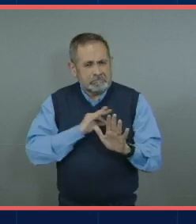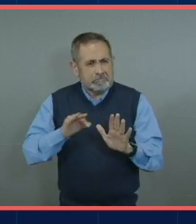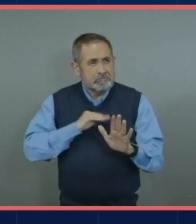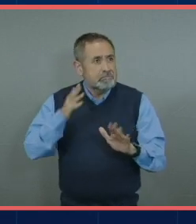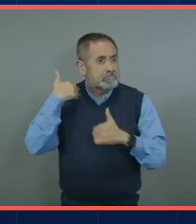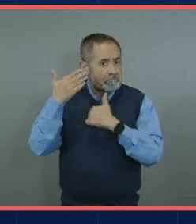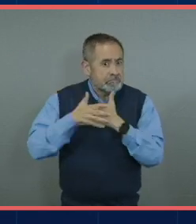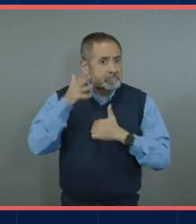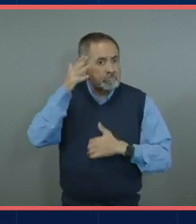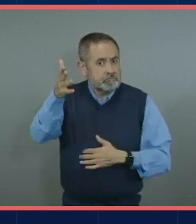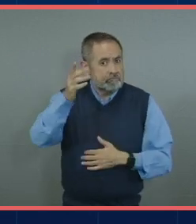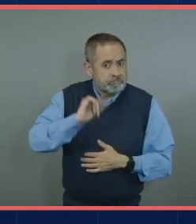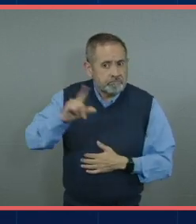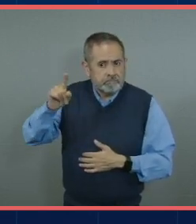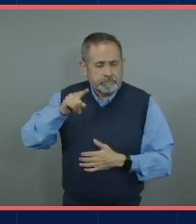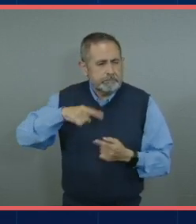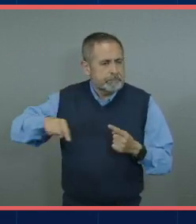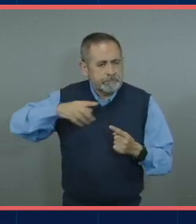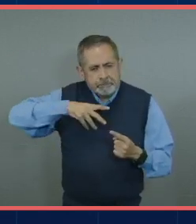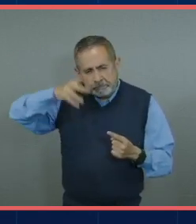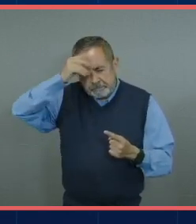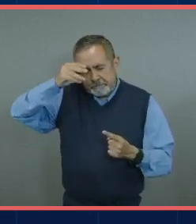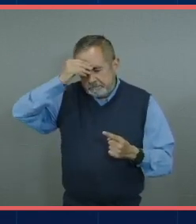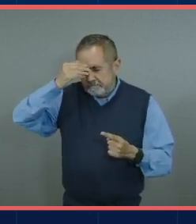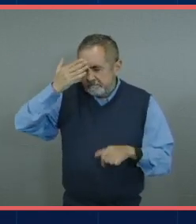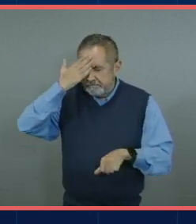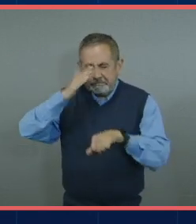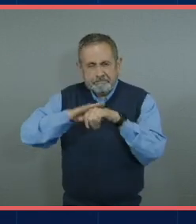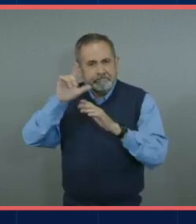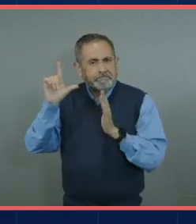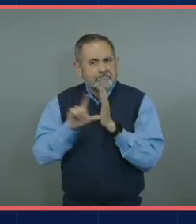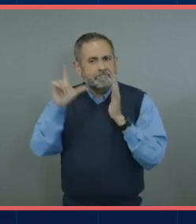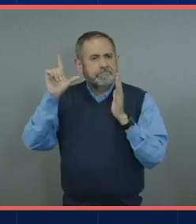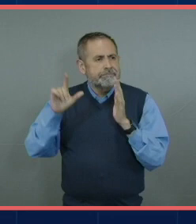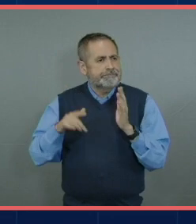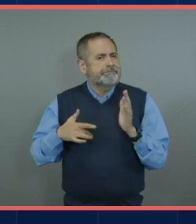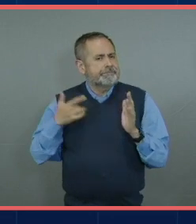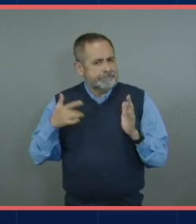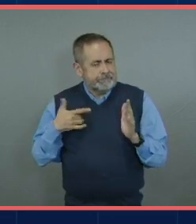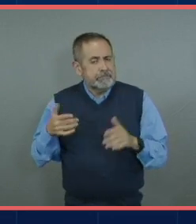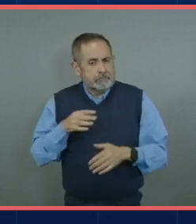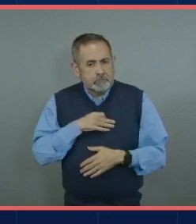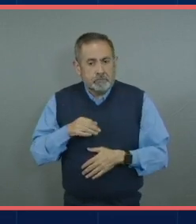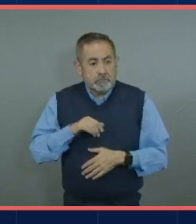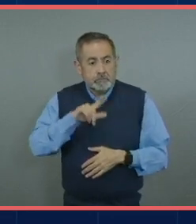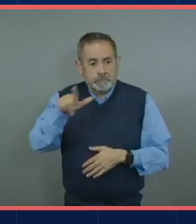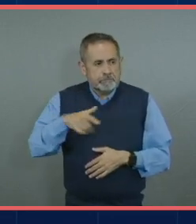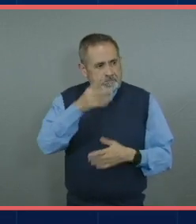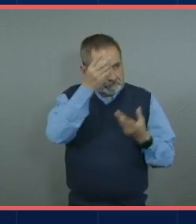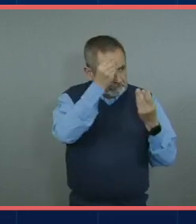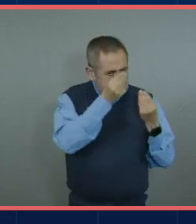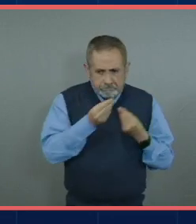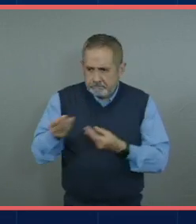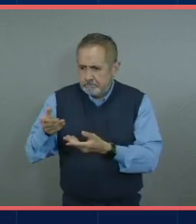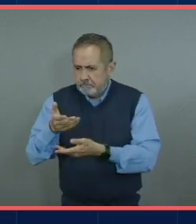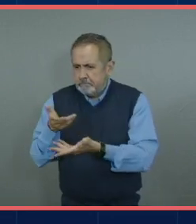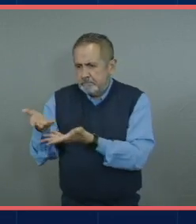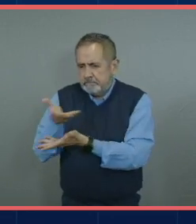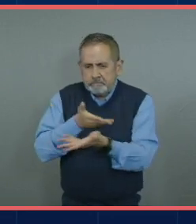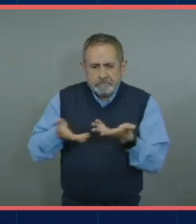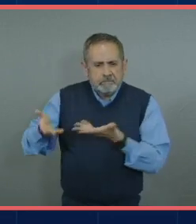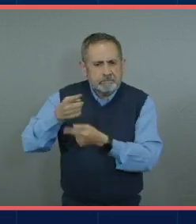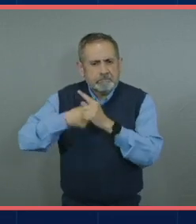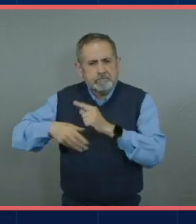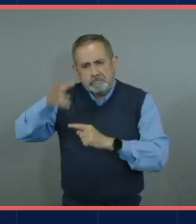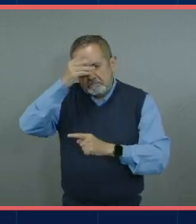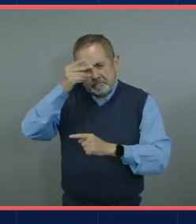profesional va a ser un aprendizaje que los va a dejar marcados y sobre todo que puedan también después compartir en su entorno pues todos los aprendizajes